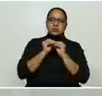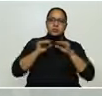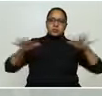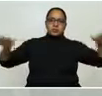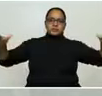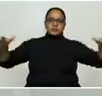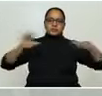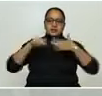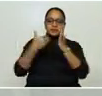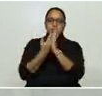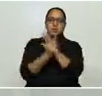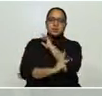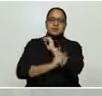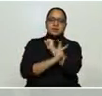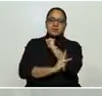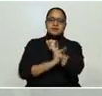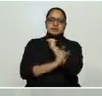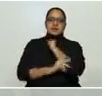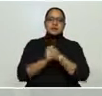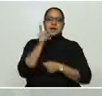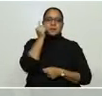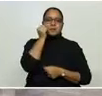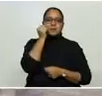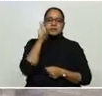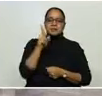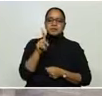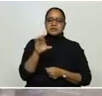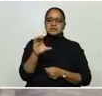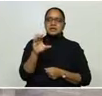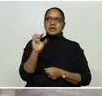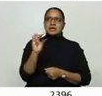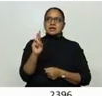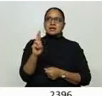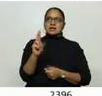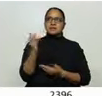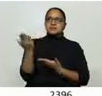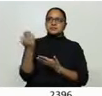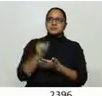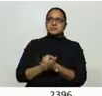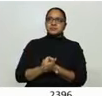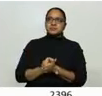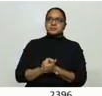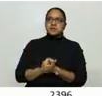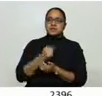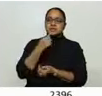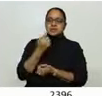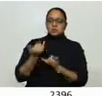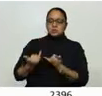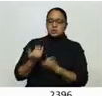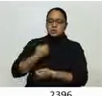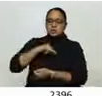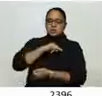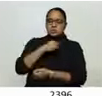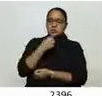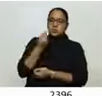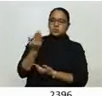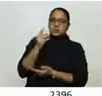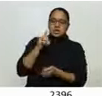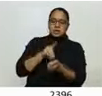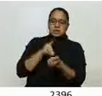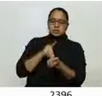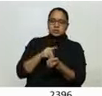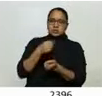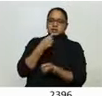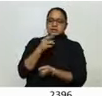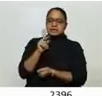y son pruebas PCR en tiempo real. Doctora Carla. Nosotros acá hemos realizado 2